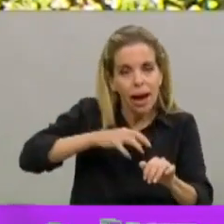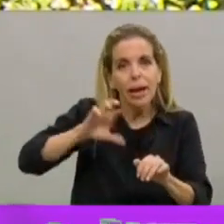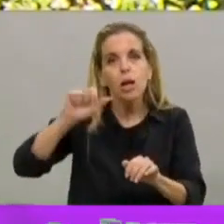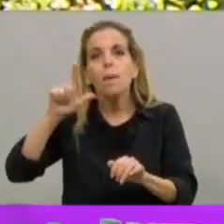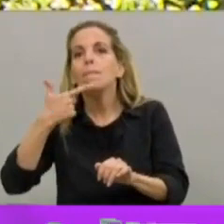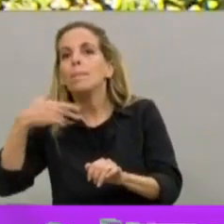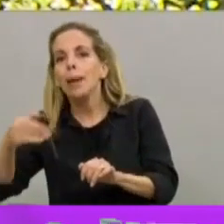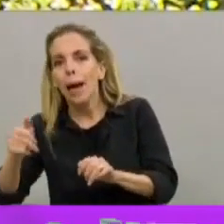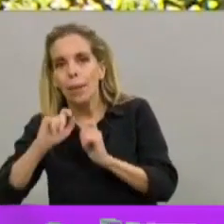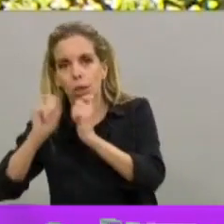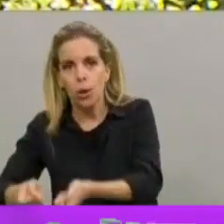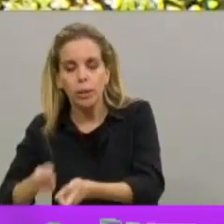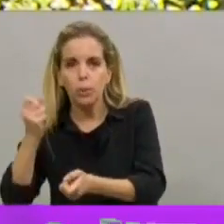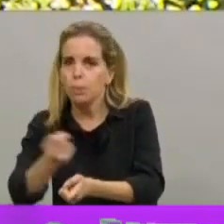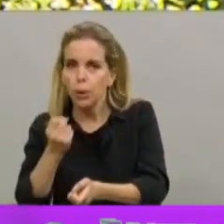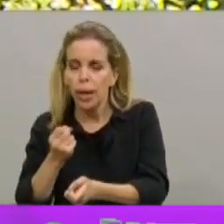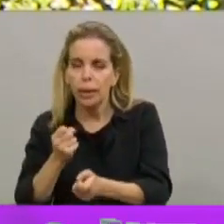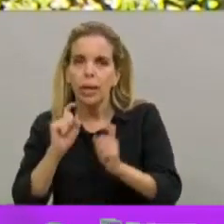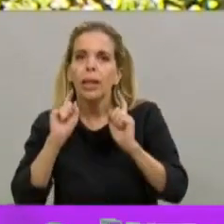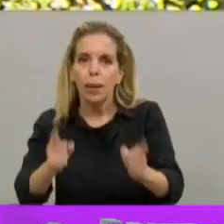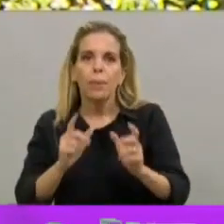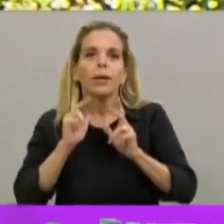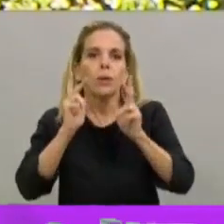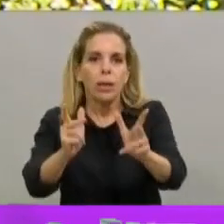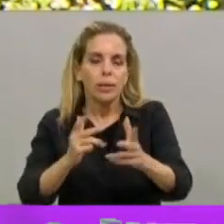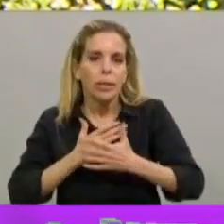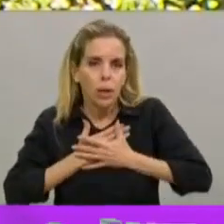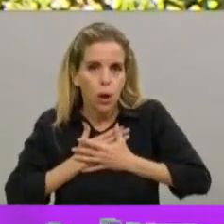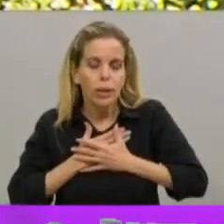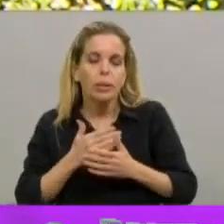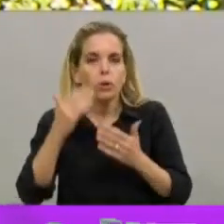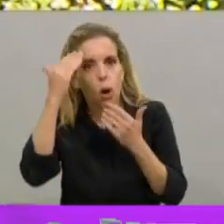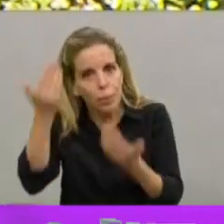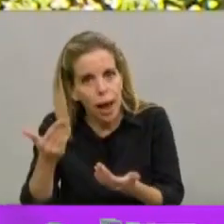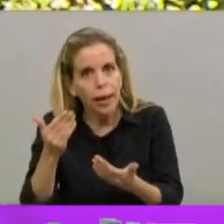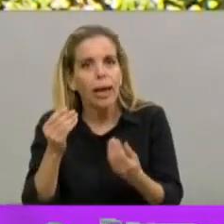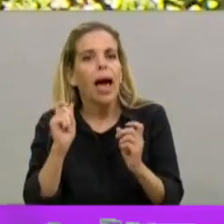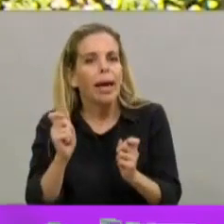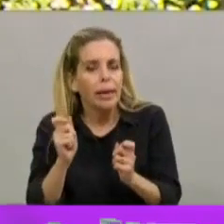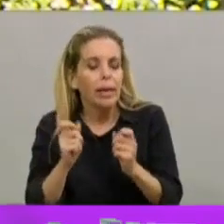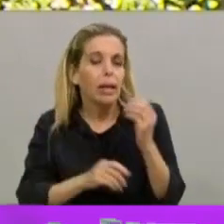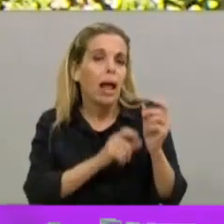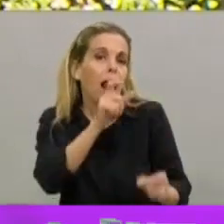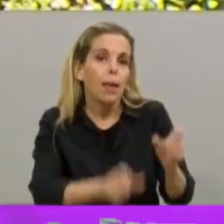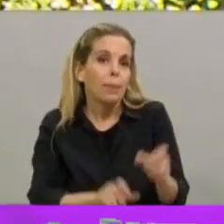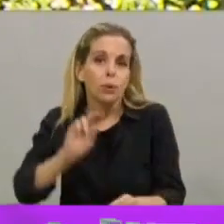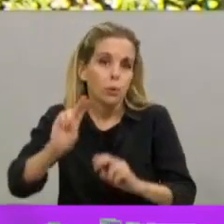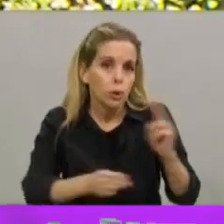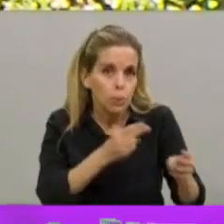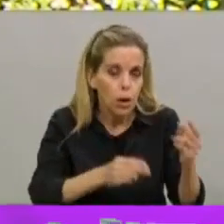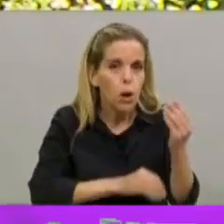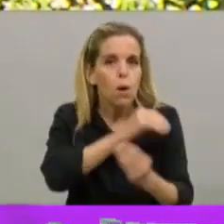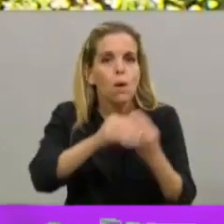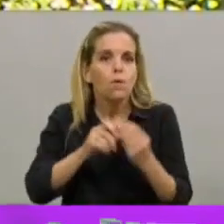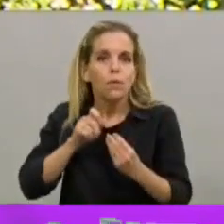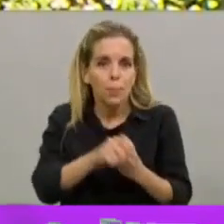Y quiero expresar mi cariño, mis condolencias a quienes más afectados han sido en esta pandemia, que son quienes han perdido sus seres queridos. De